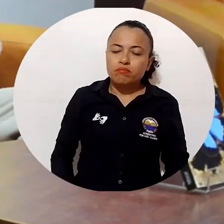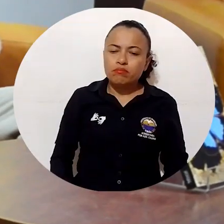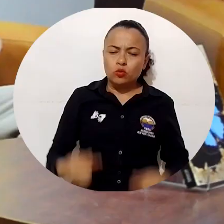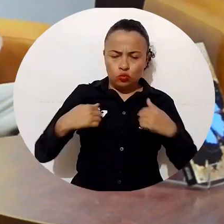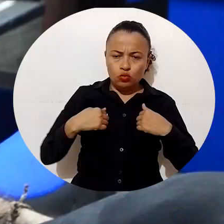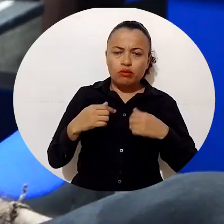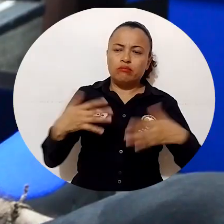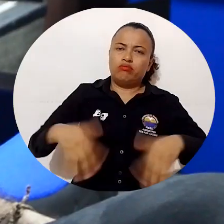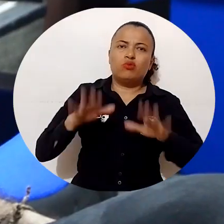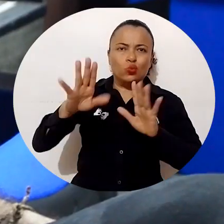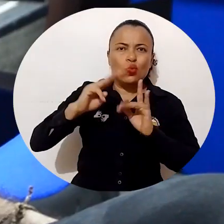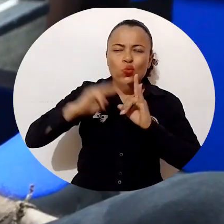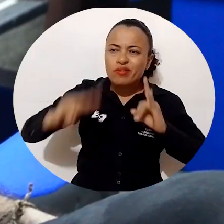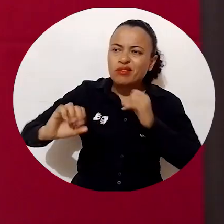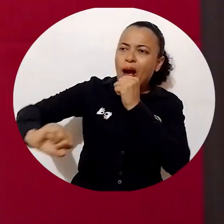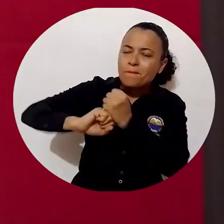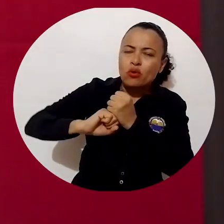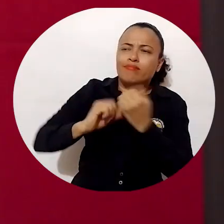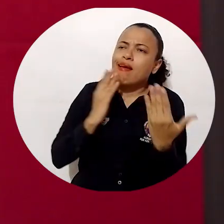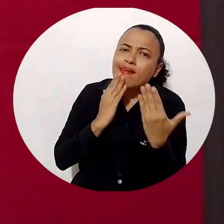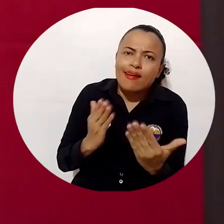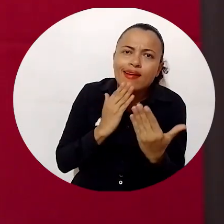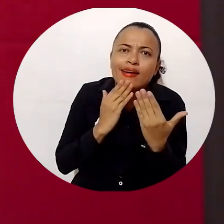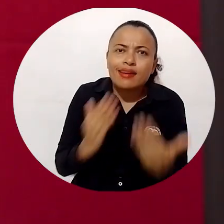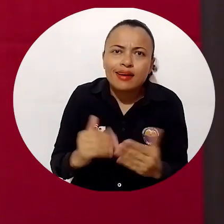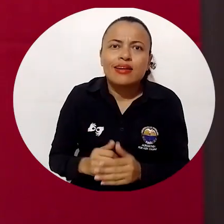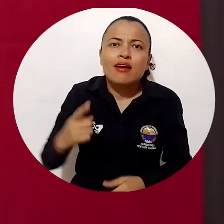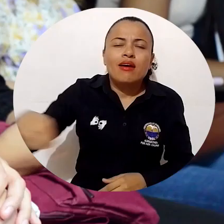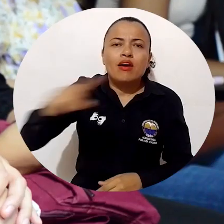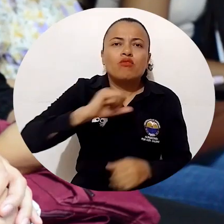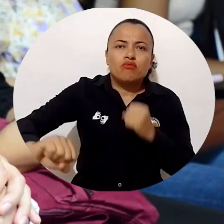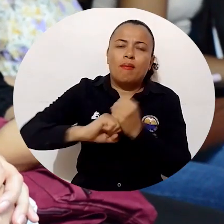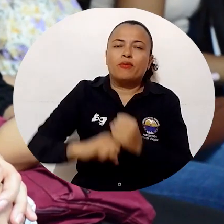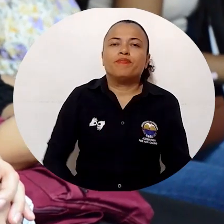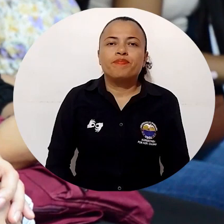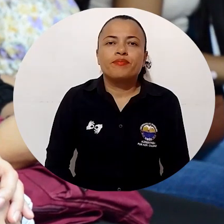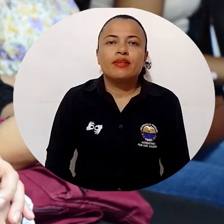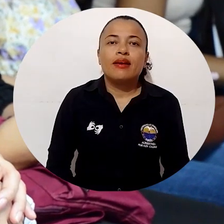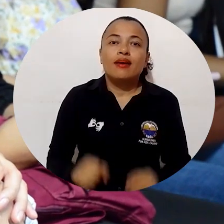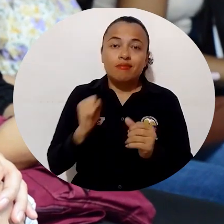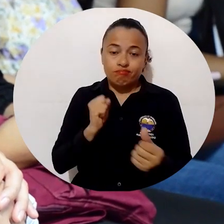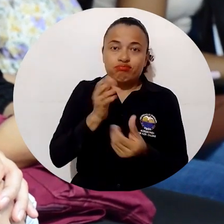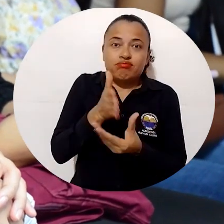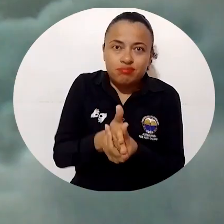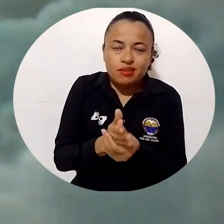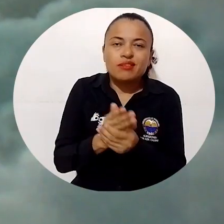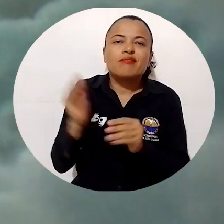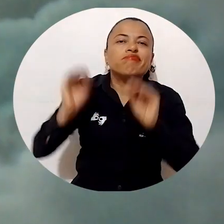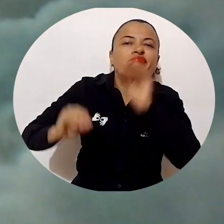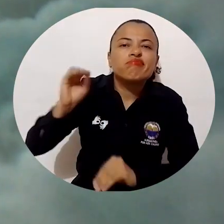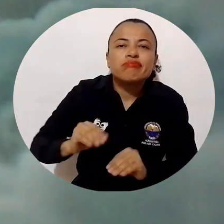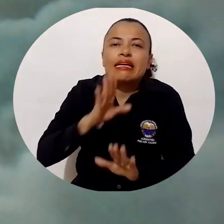agradecido el papel de la universidad, entonces me parece muy oportuno, muy pertinente. El documental fue realizado por dos